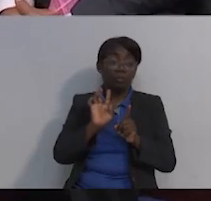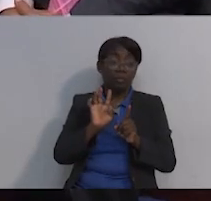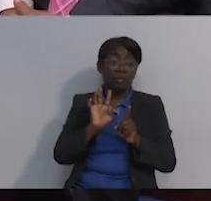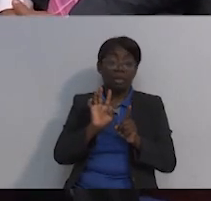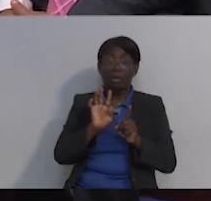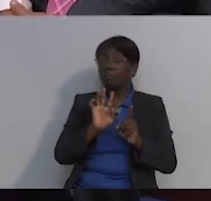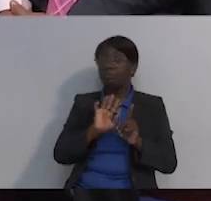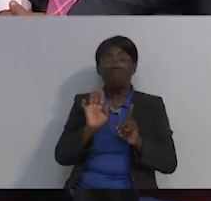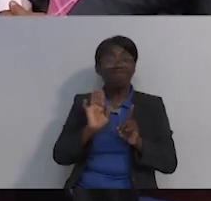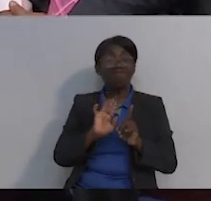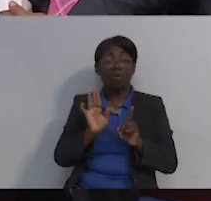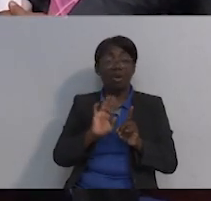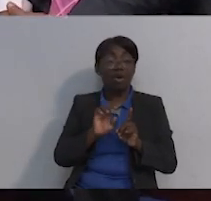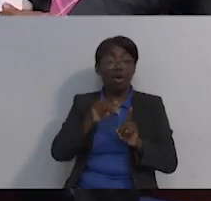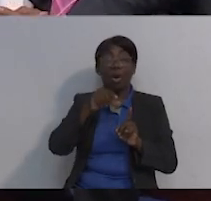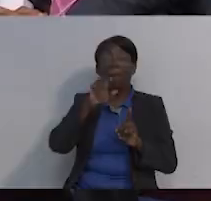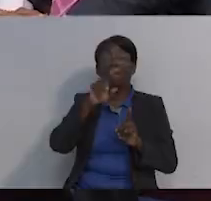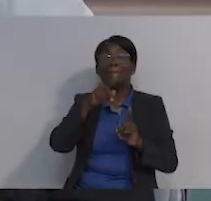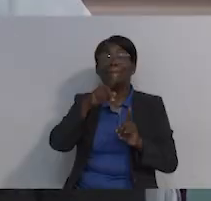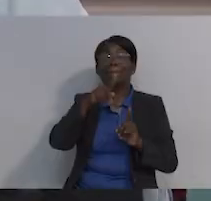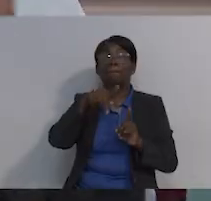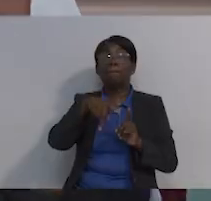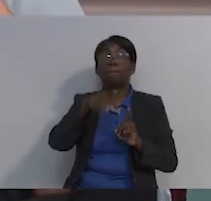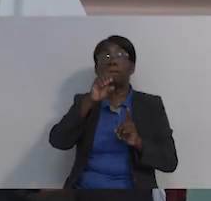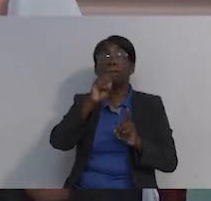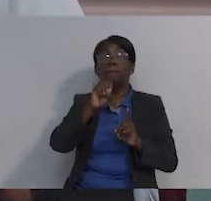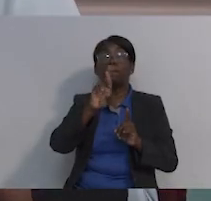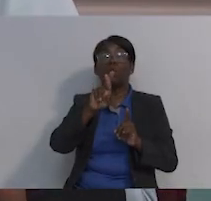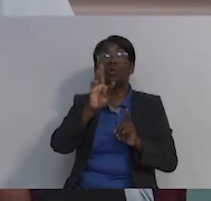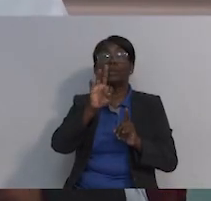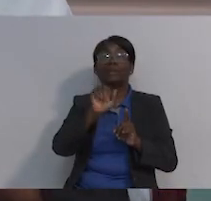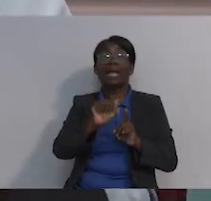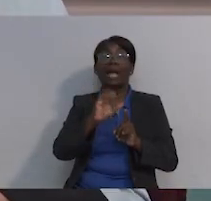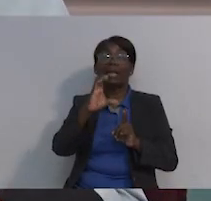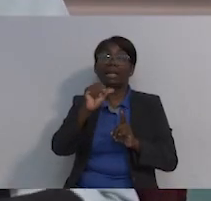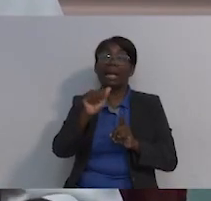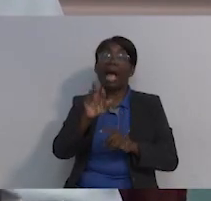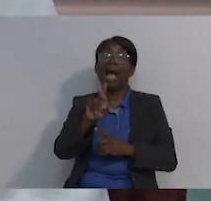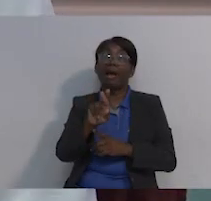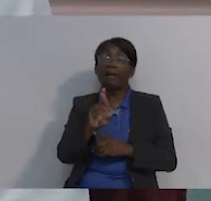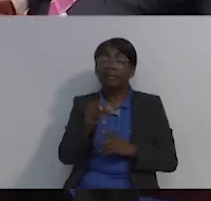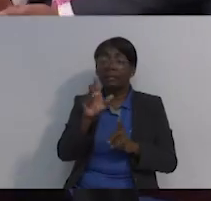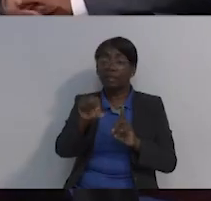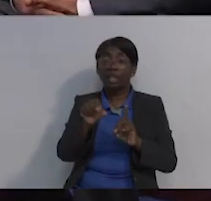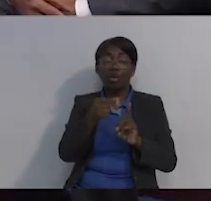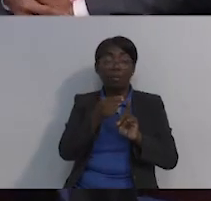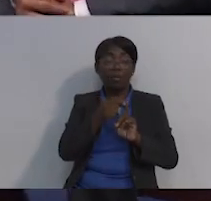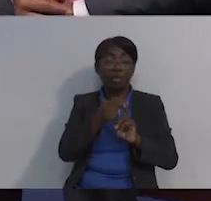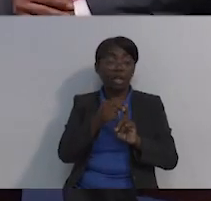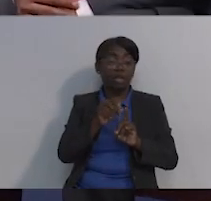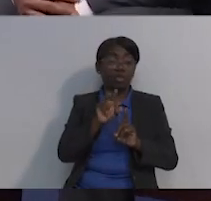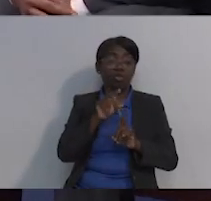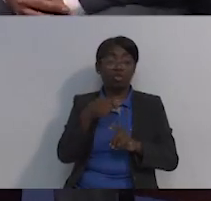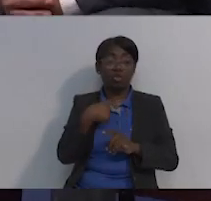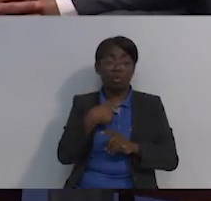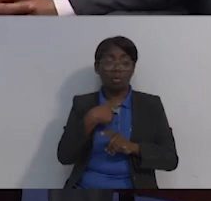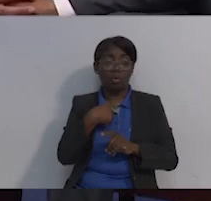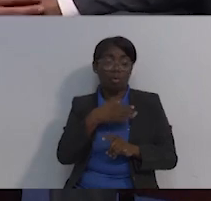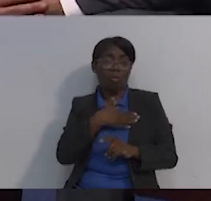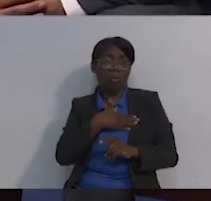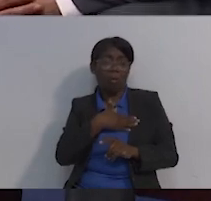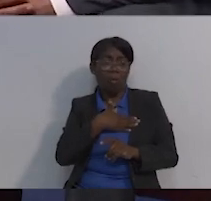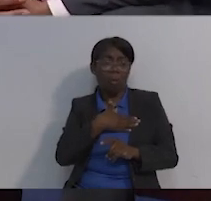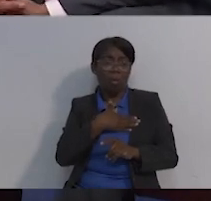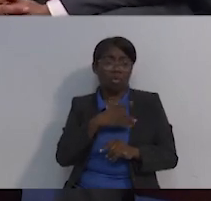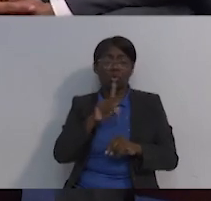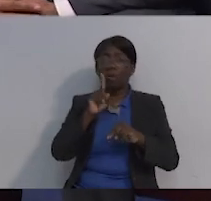dijeron. Sí, claro, yo no quería que me lo quitaran nunca. Yo decía, pero si hasta arroz con pollo le Para lo que sepa, el portacat explica. Explica porque no es una